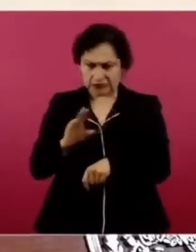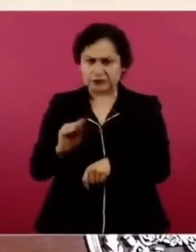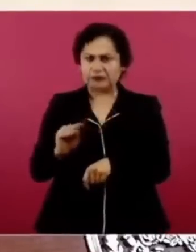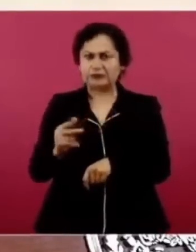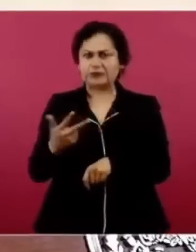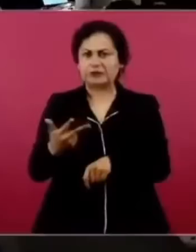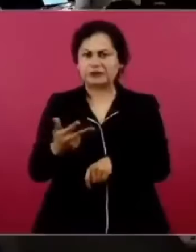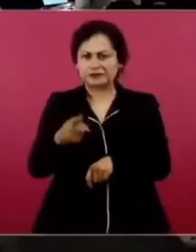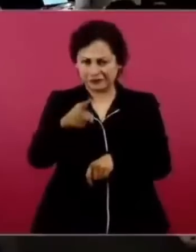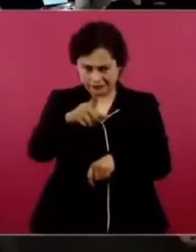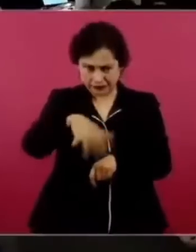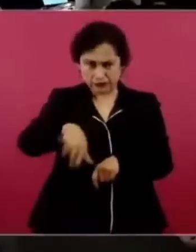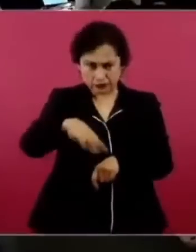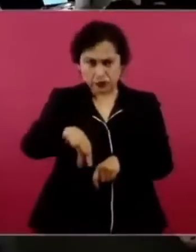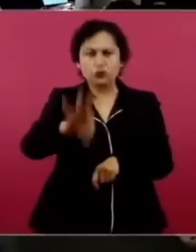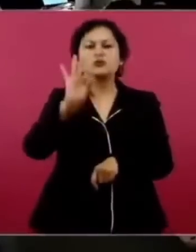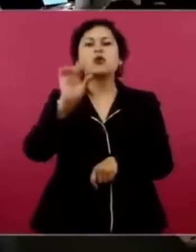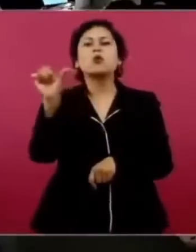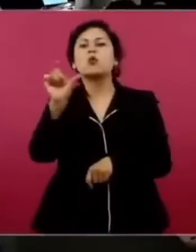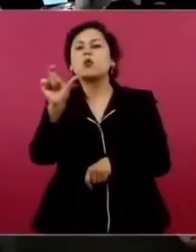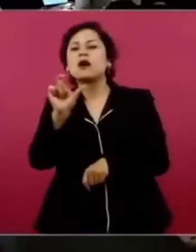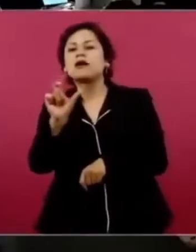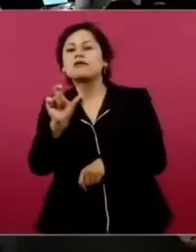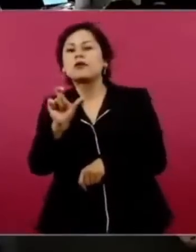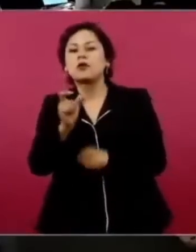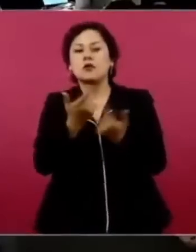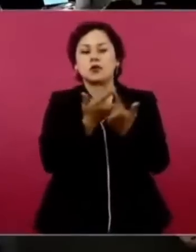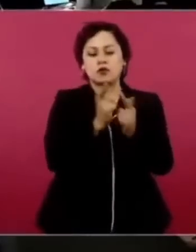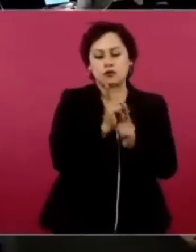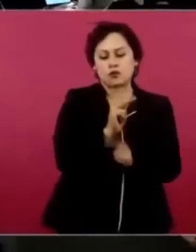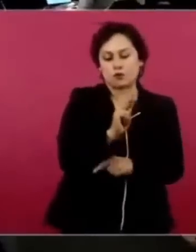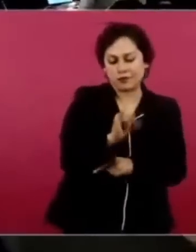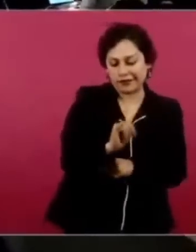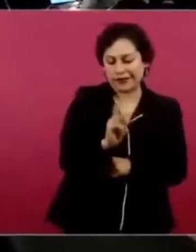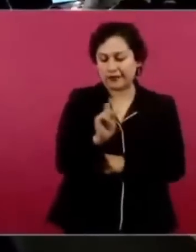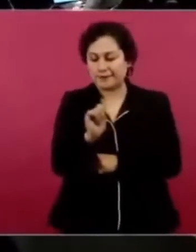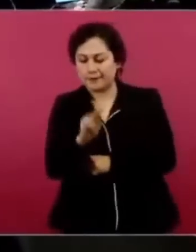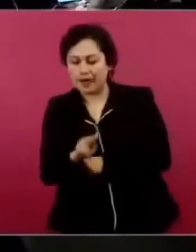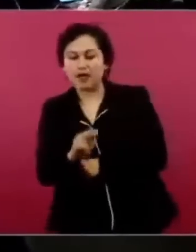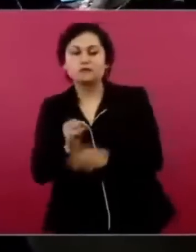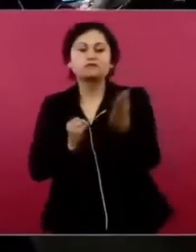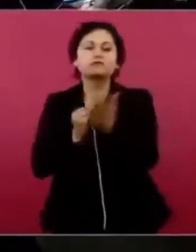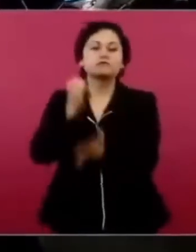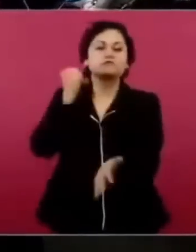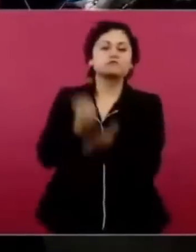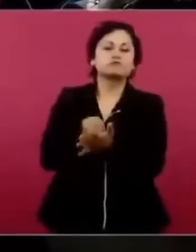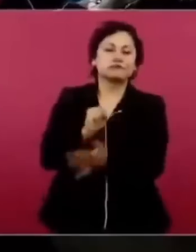A ver, busca cuándo aprobaron los del PRI y los del PAN, los del FOAPRO.